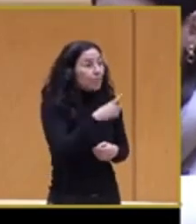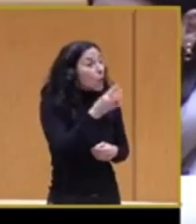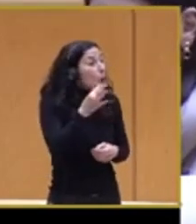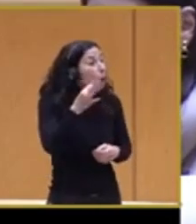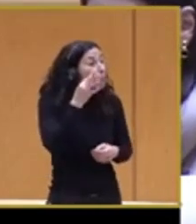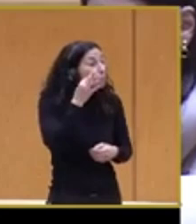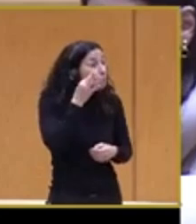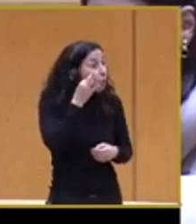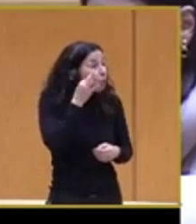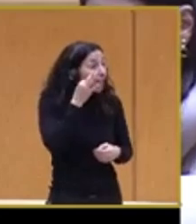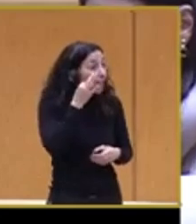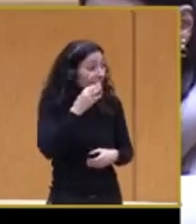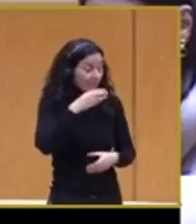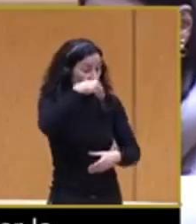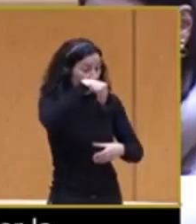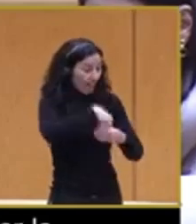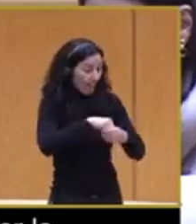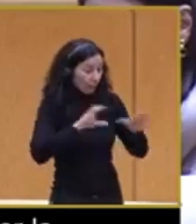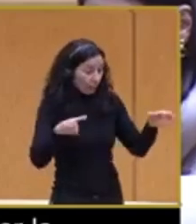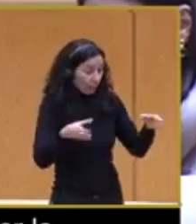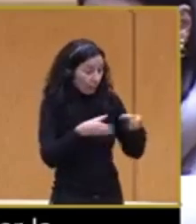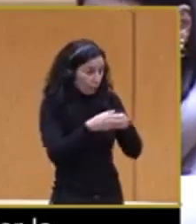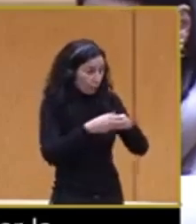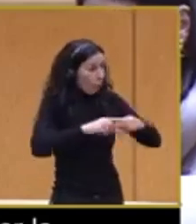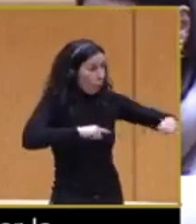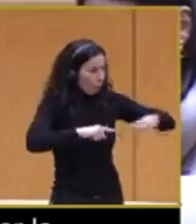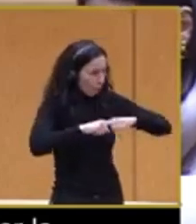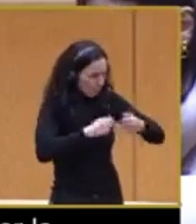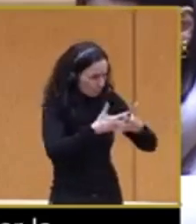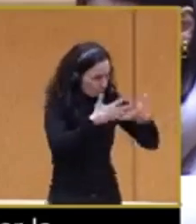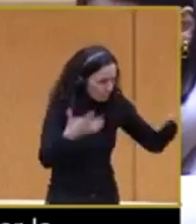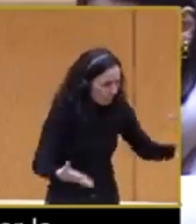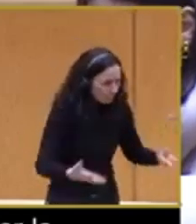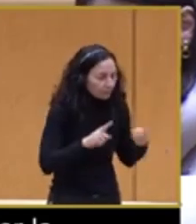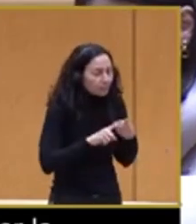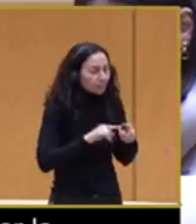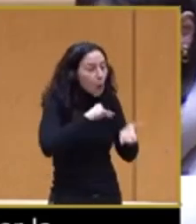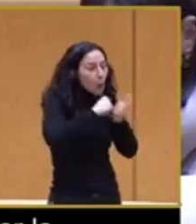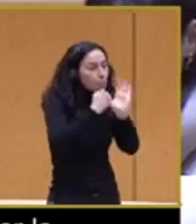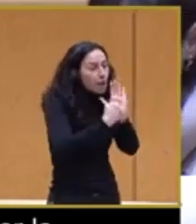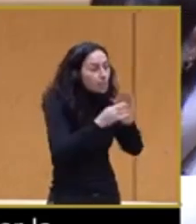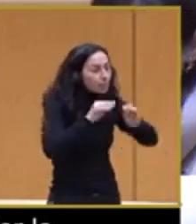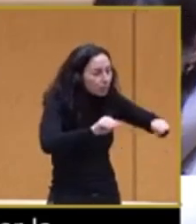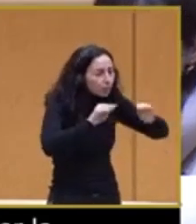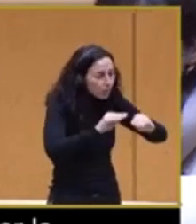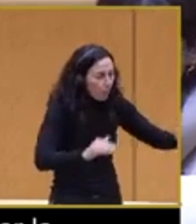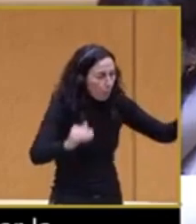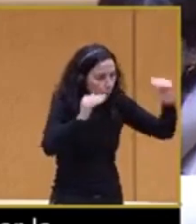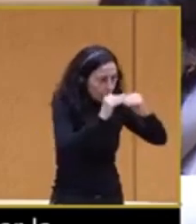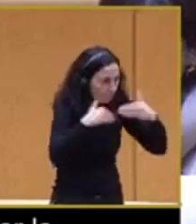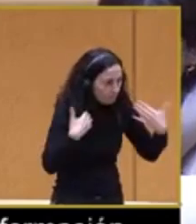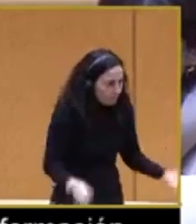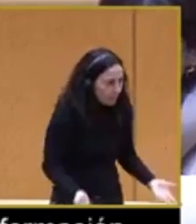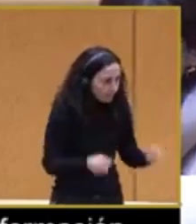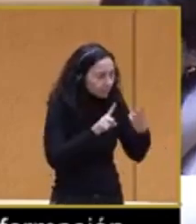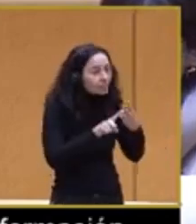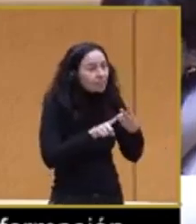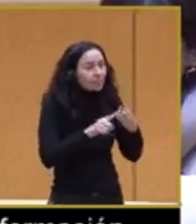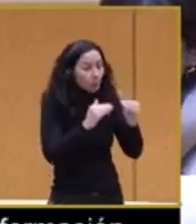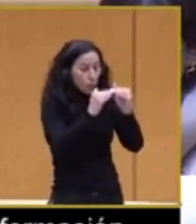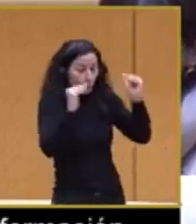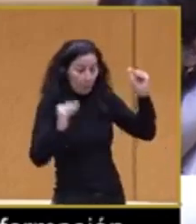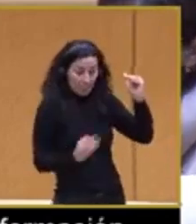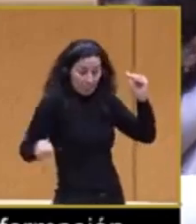mujeres en los órganos de decisión, generar planes de formación en igualdad, hacer seguimiento de la brecha